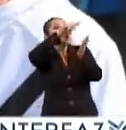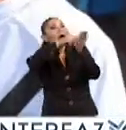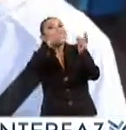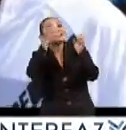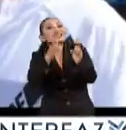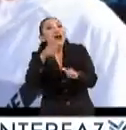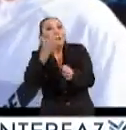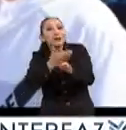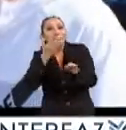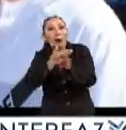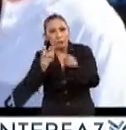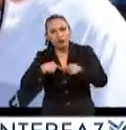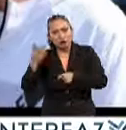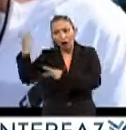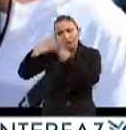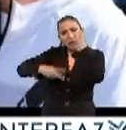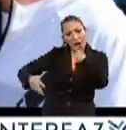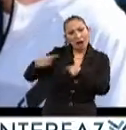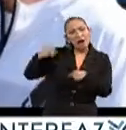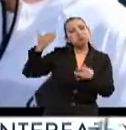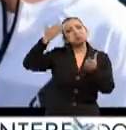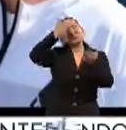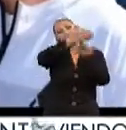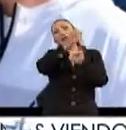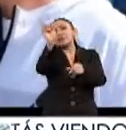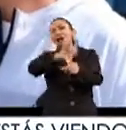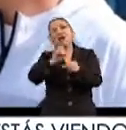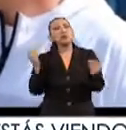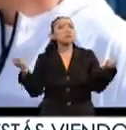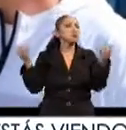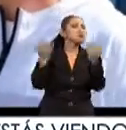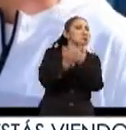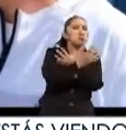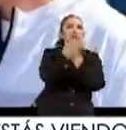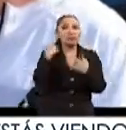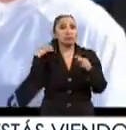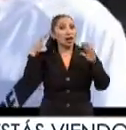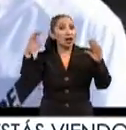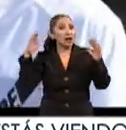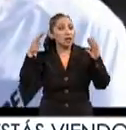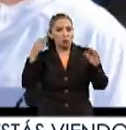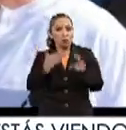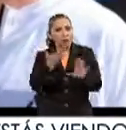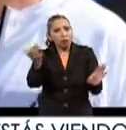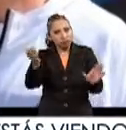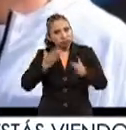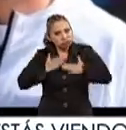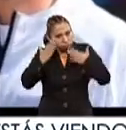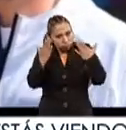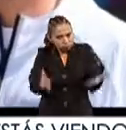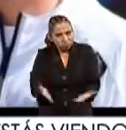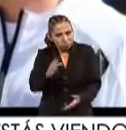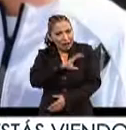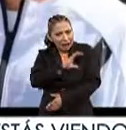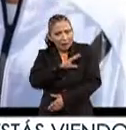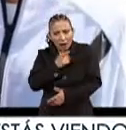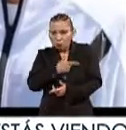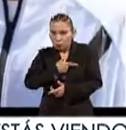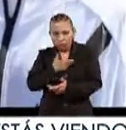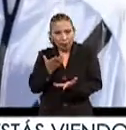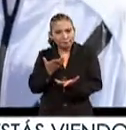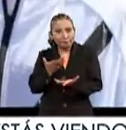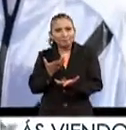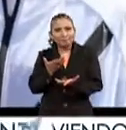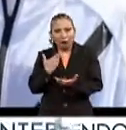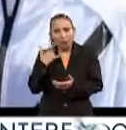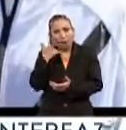el que está la gente que está pasando día con día por aquí es increíble son muy sinceros y me gusta mucho que sean tan